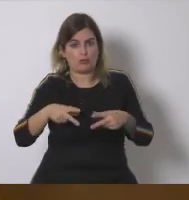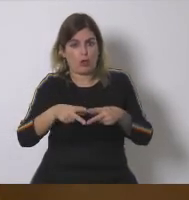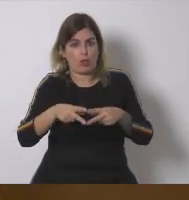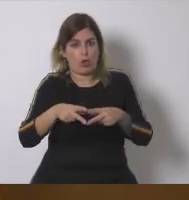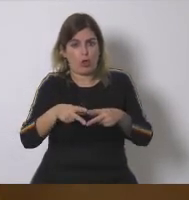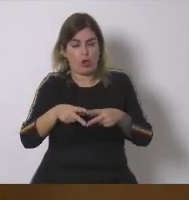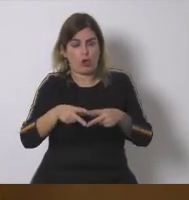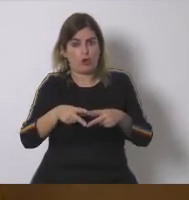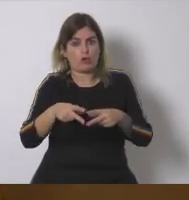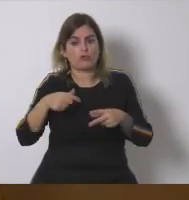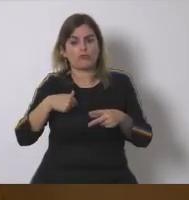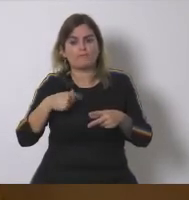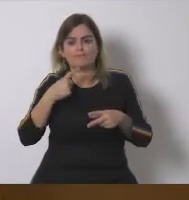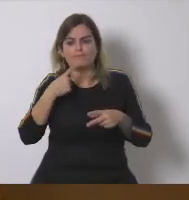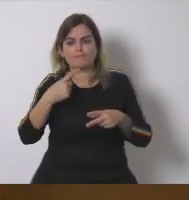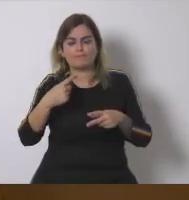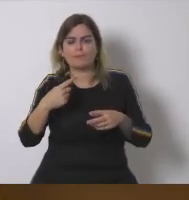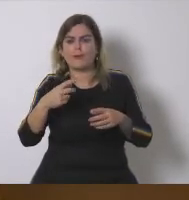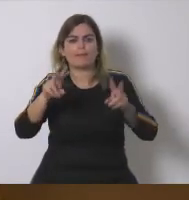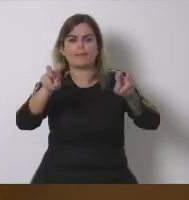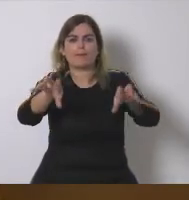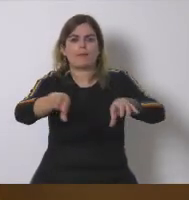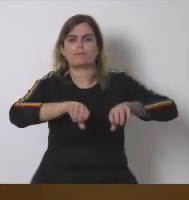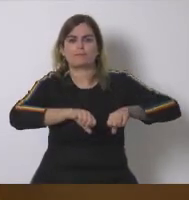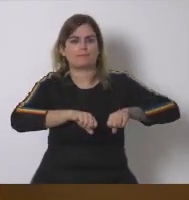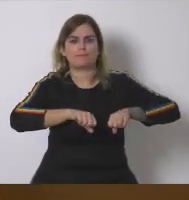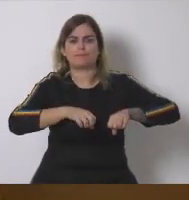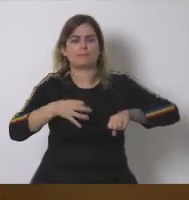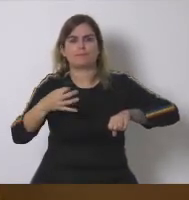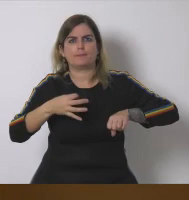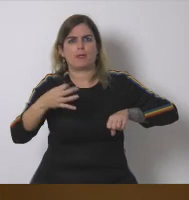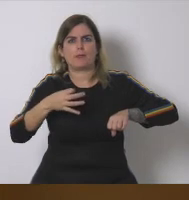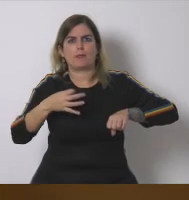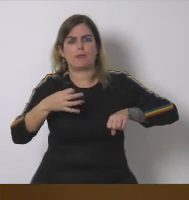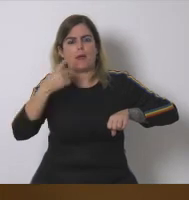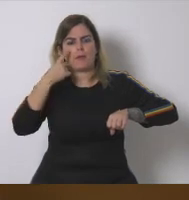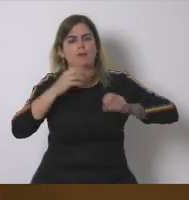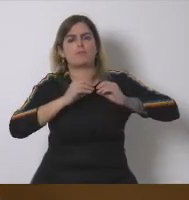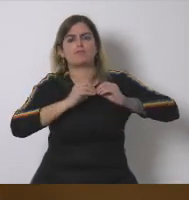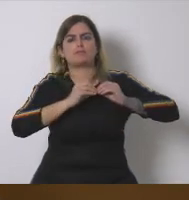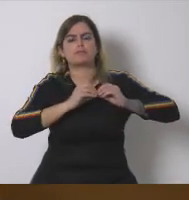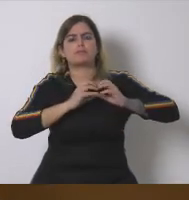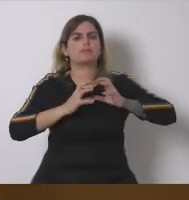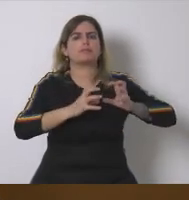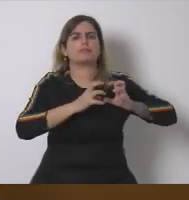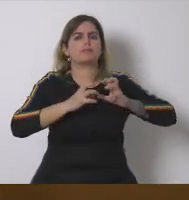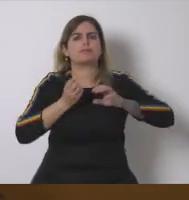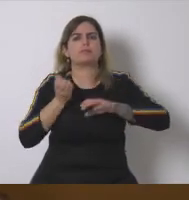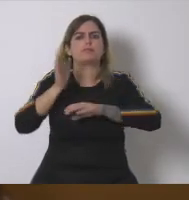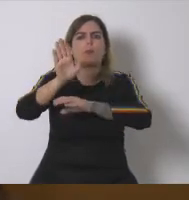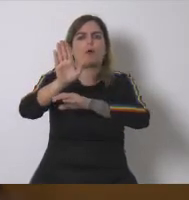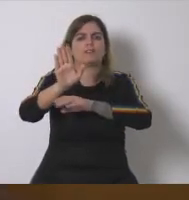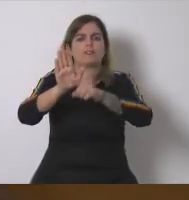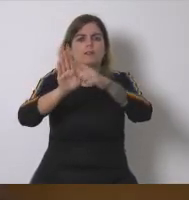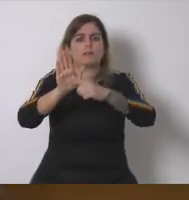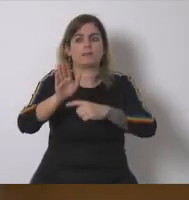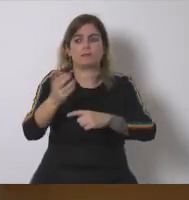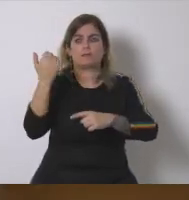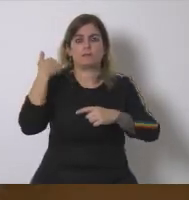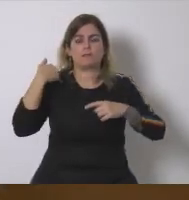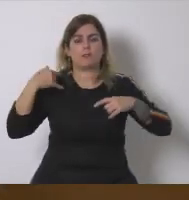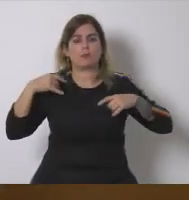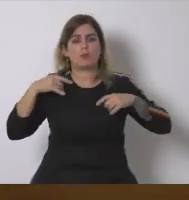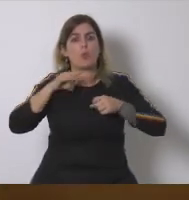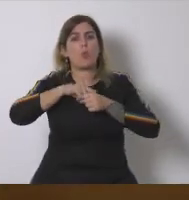soy socio a afrontar este tema y a presentar propuestas el otro